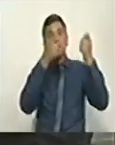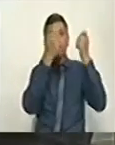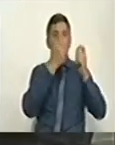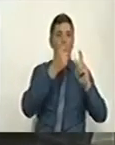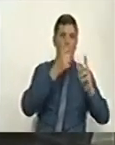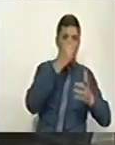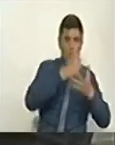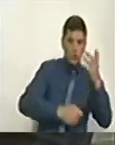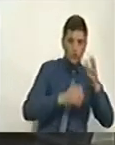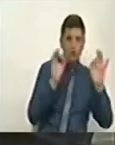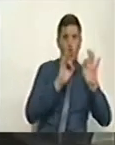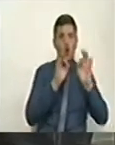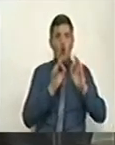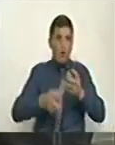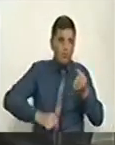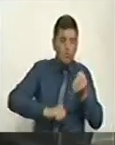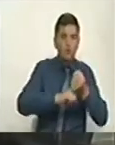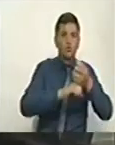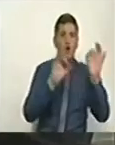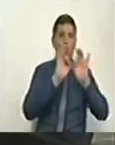o tasas nacionales.